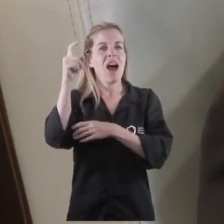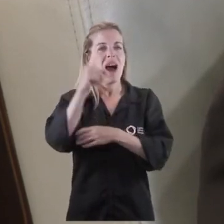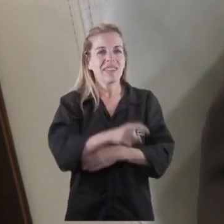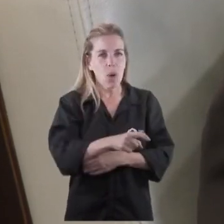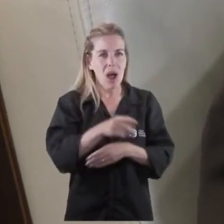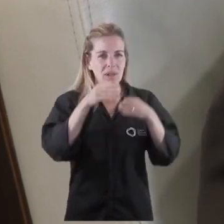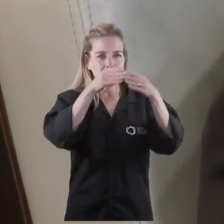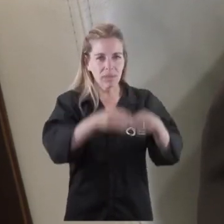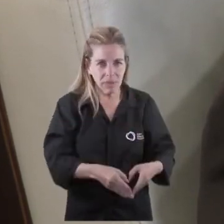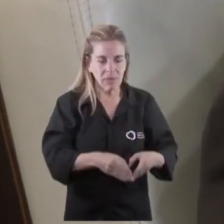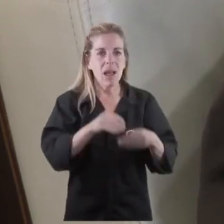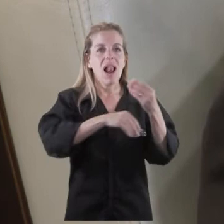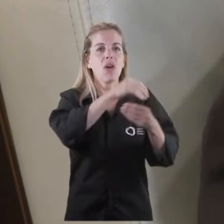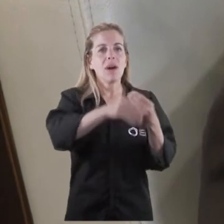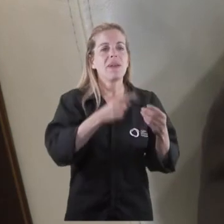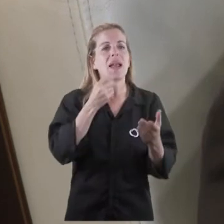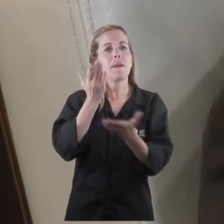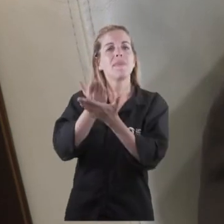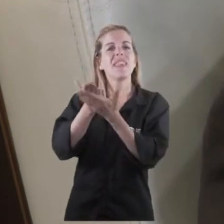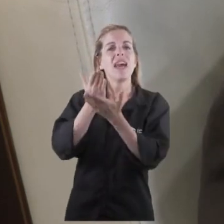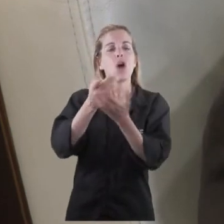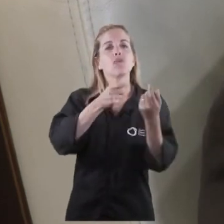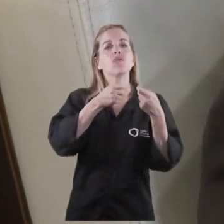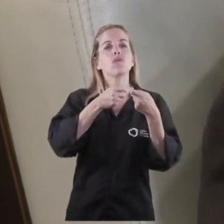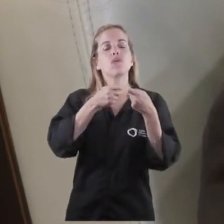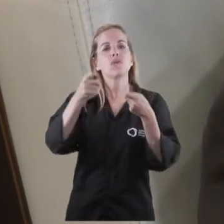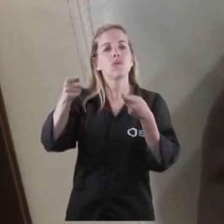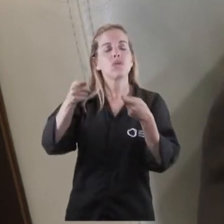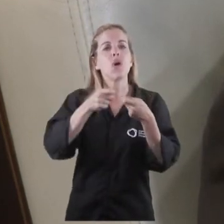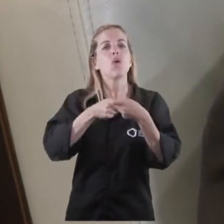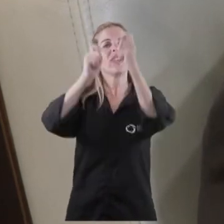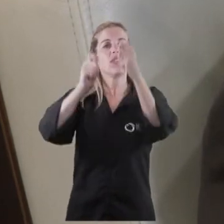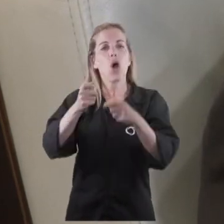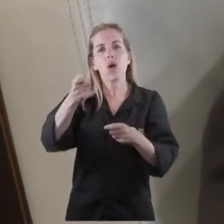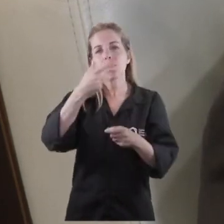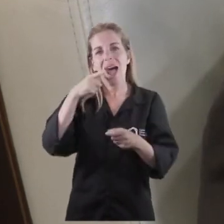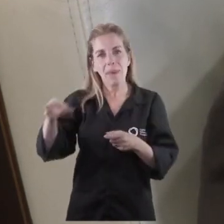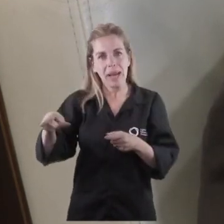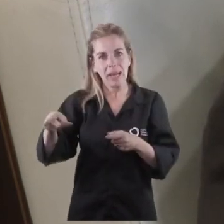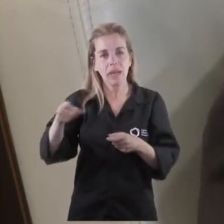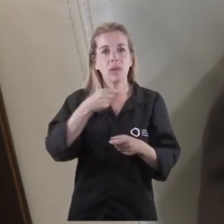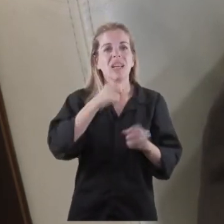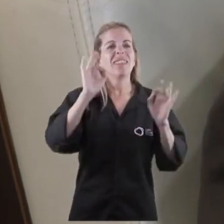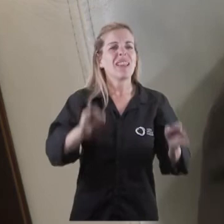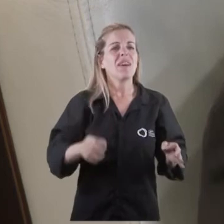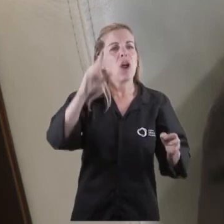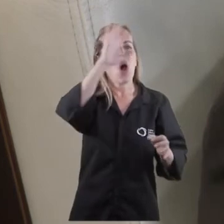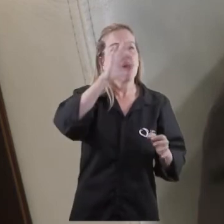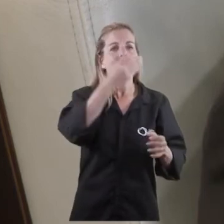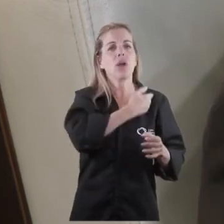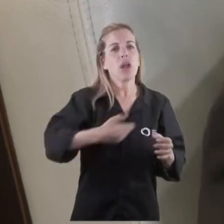procesamiento del expresidente Mauricio Macri. Lo que quería saber es cuál es la posición del gobierno respecto del espionaje